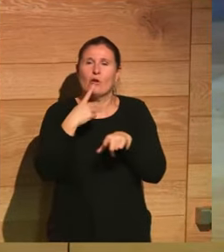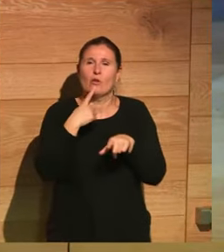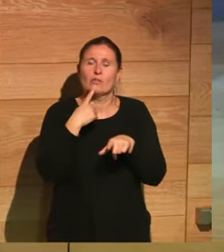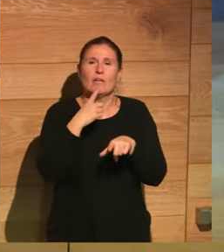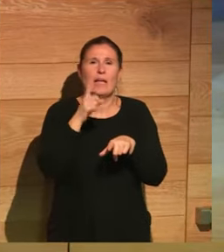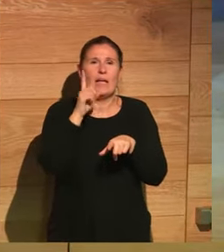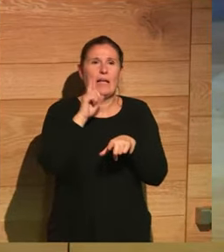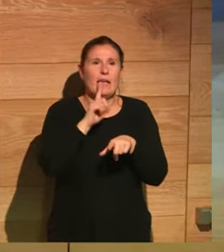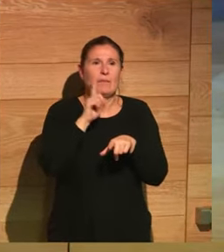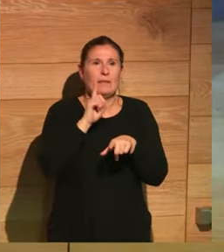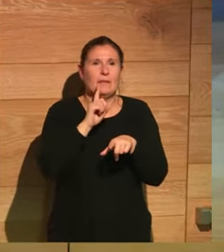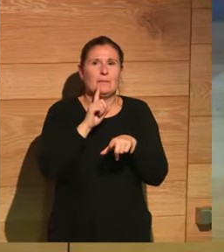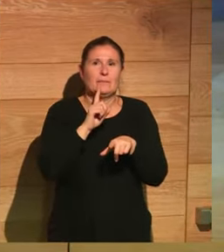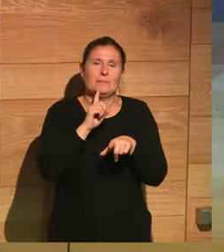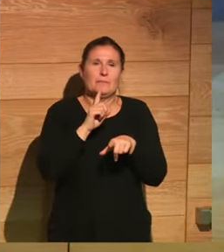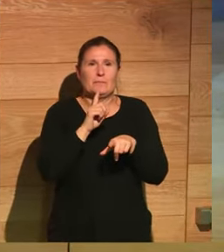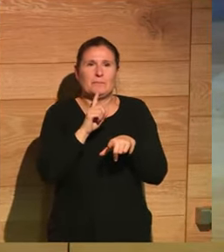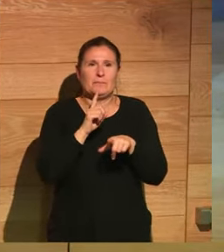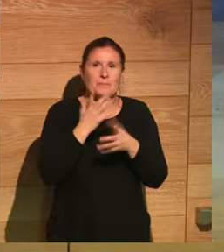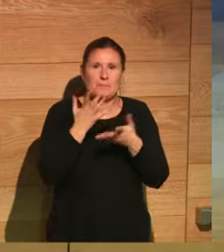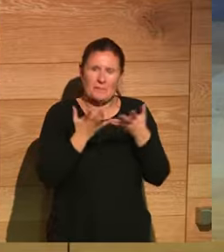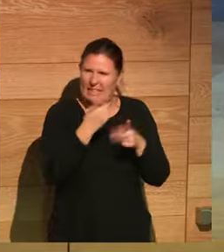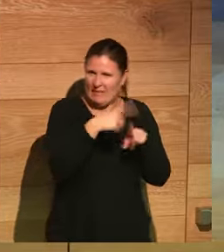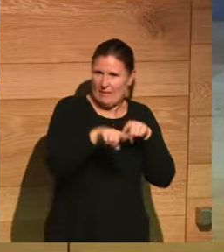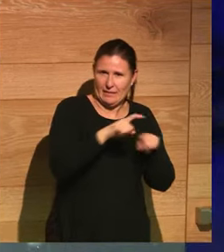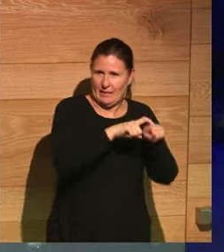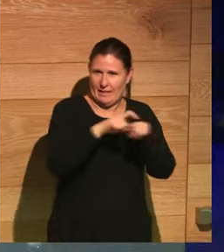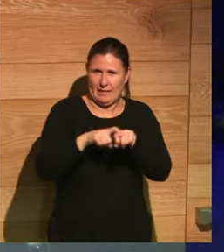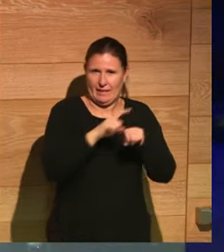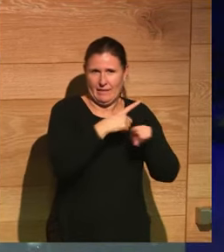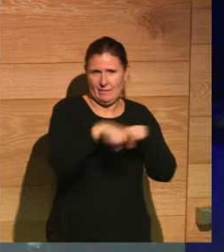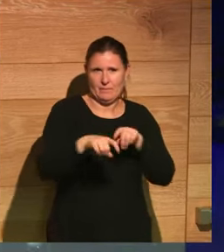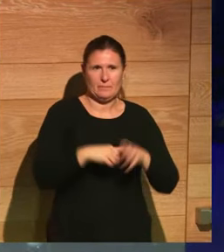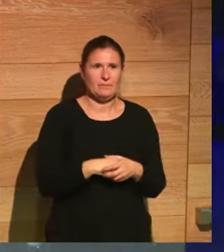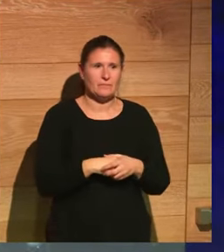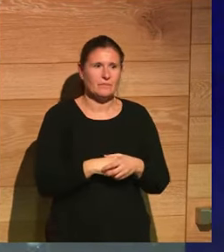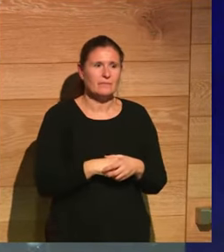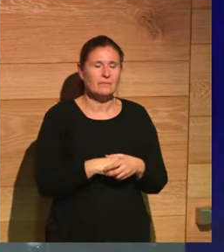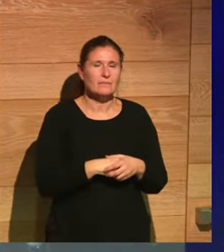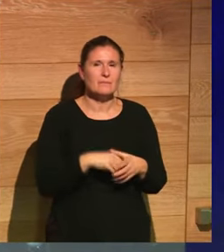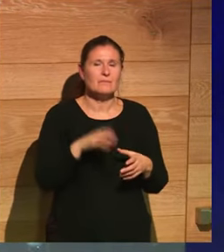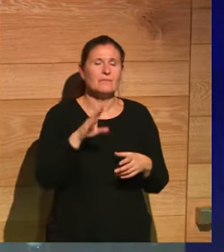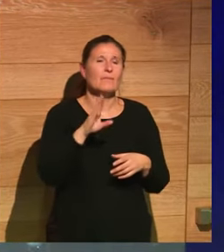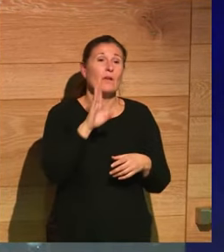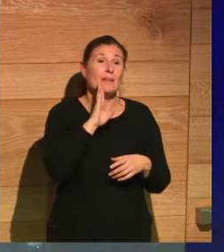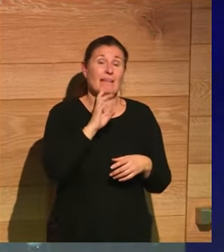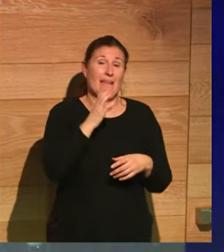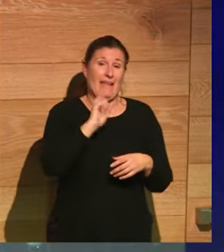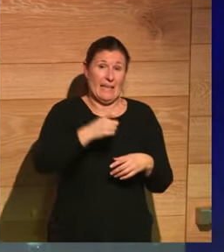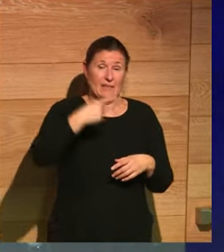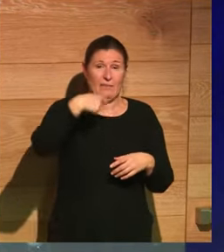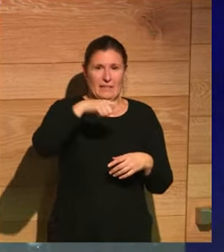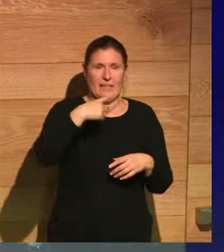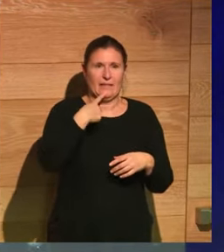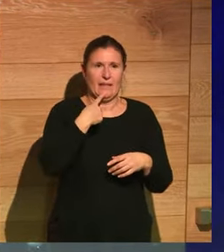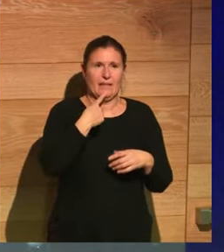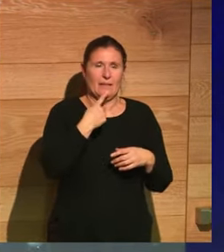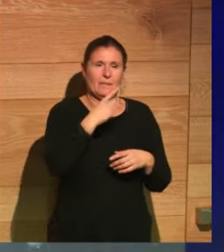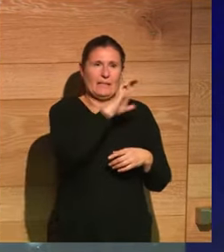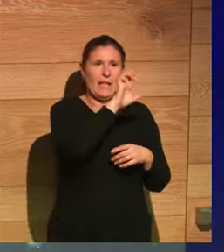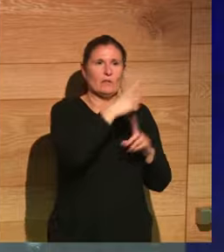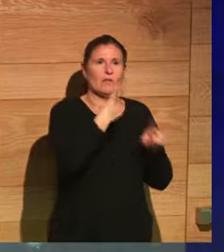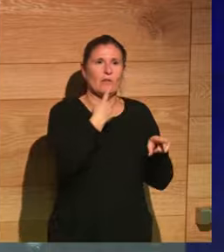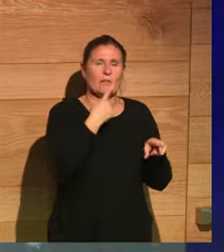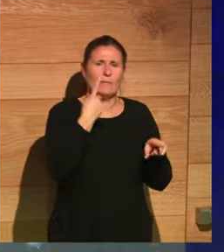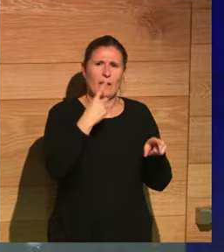relajadita, creo yo. Generosa. A mí me interesa, fíjate, ahora que hablabas de George Washington y de cómo se hace la construcción de los héroes, muchas